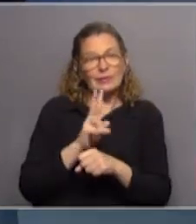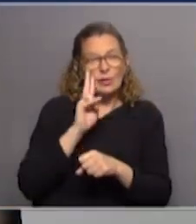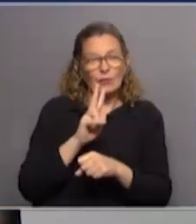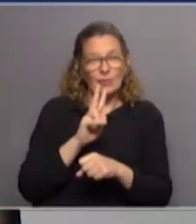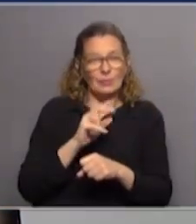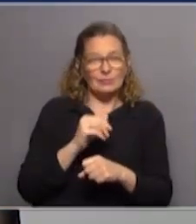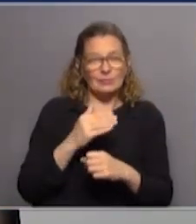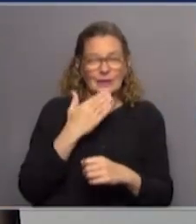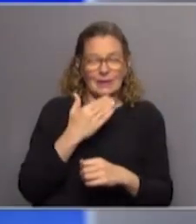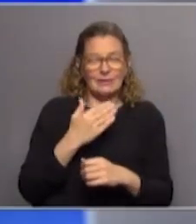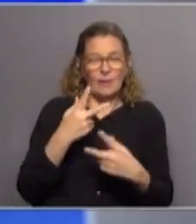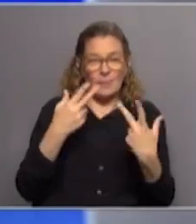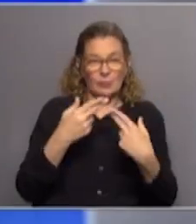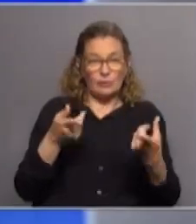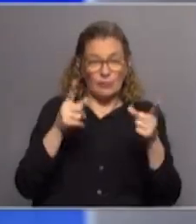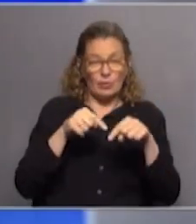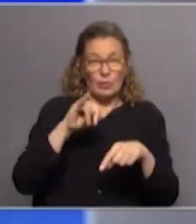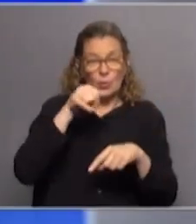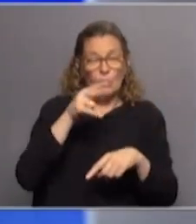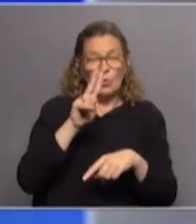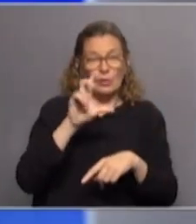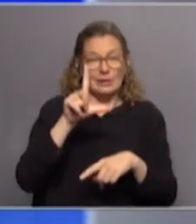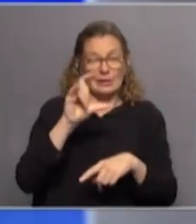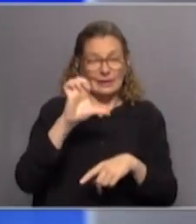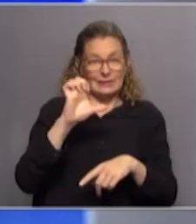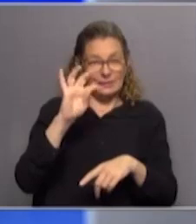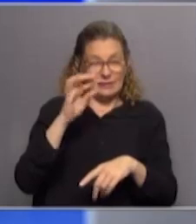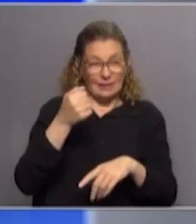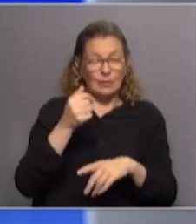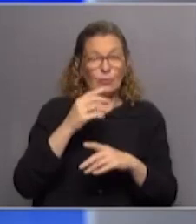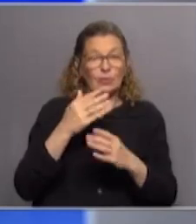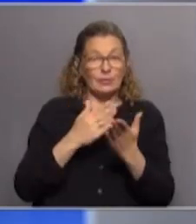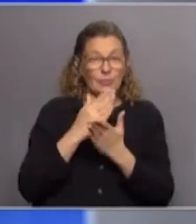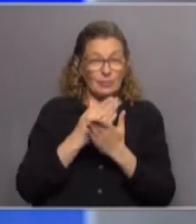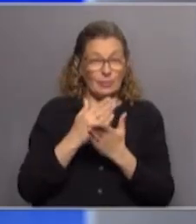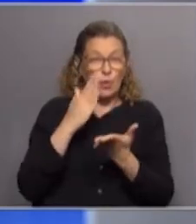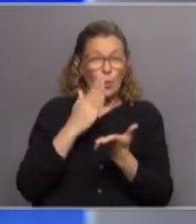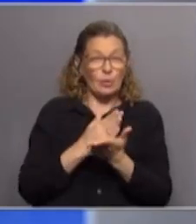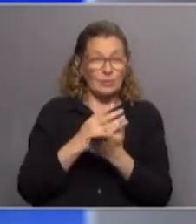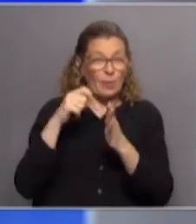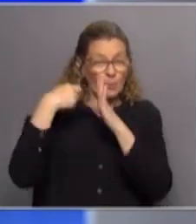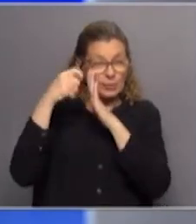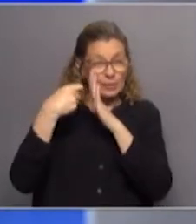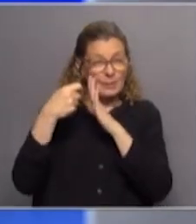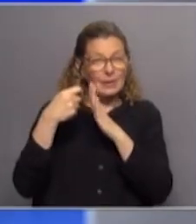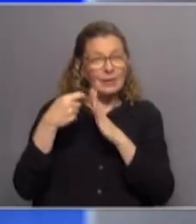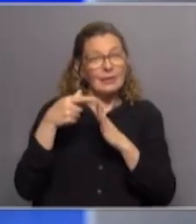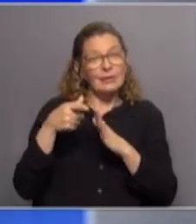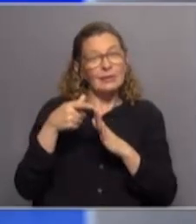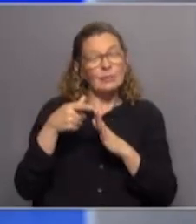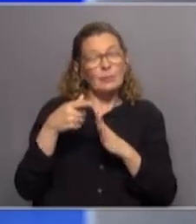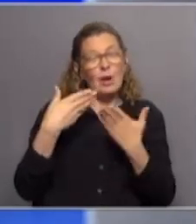próxima a ustedes pausa mediante llega Julieta Núñez Tomás y como pasa habitualmente o ha pasado en los últimos programas no tiene por qué ser así siempre